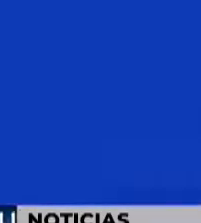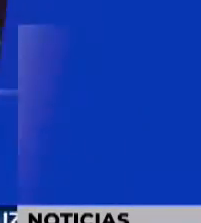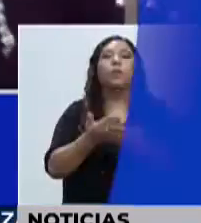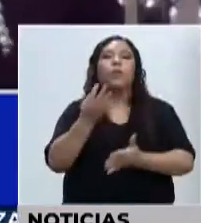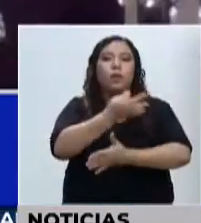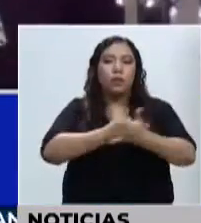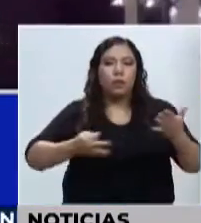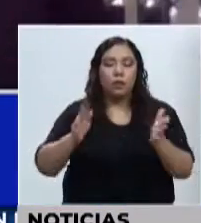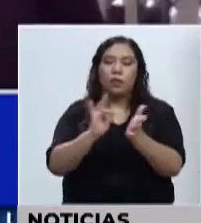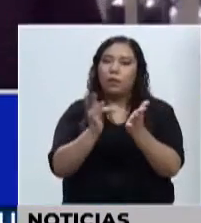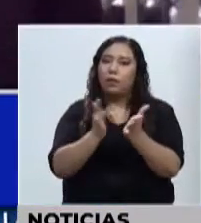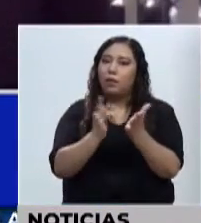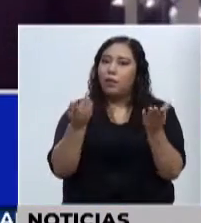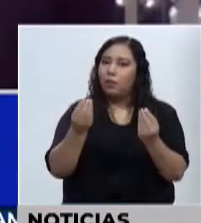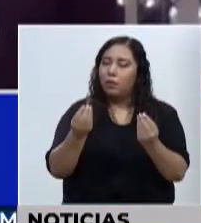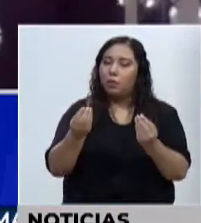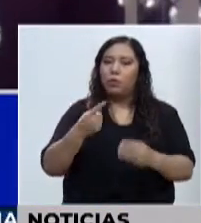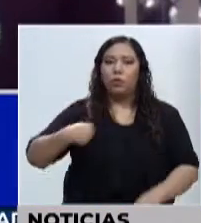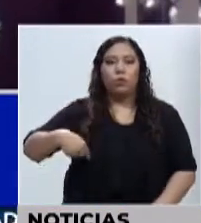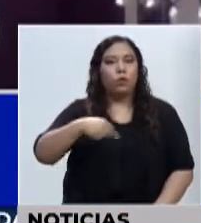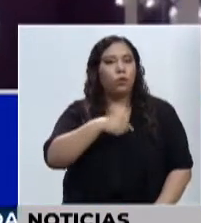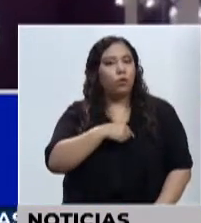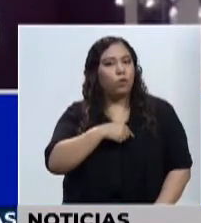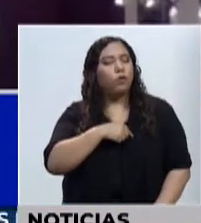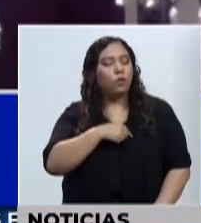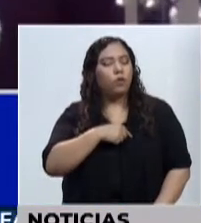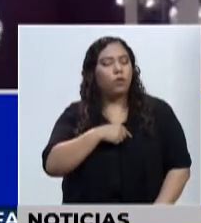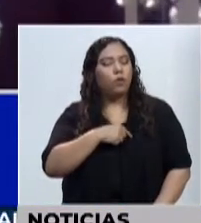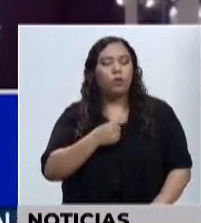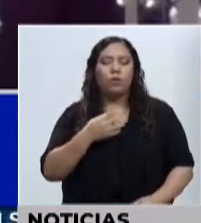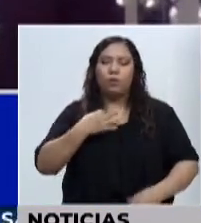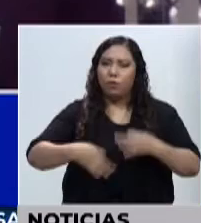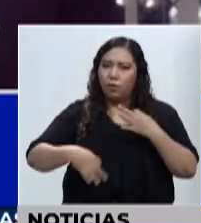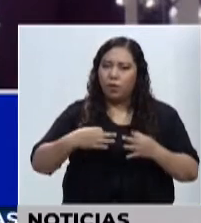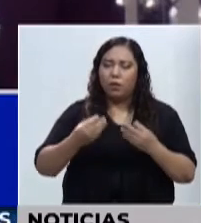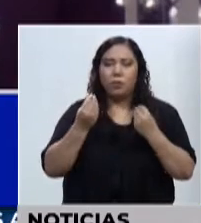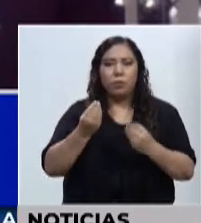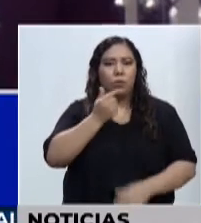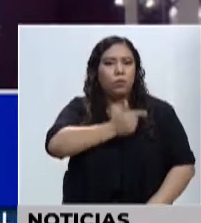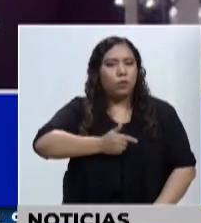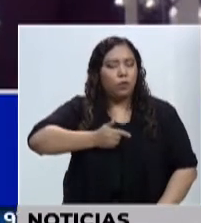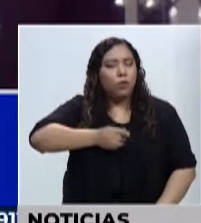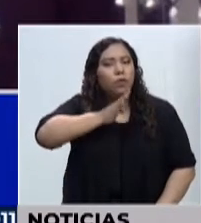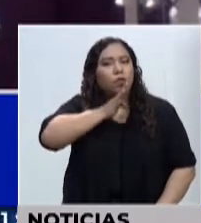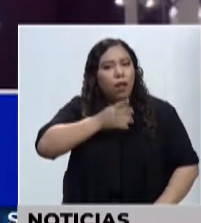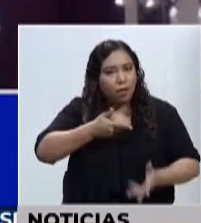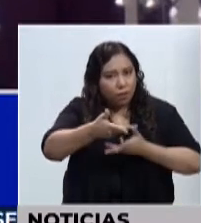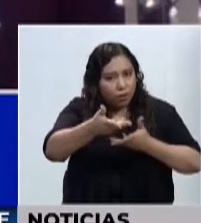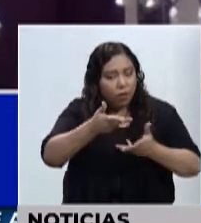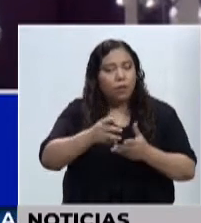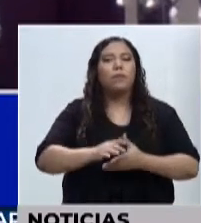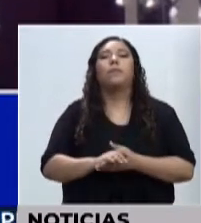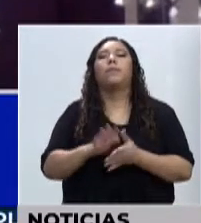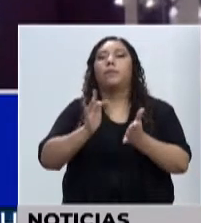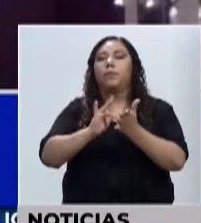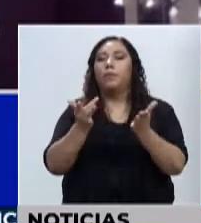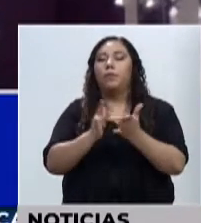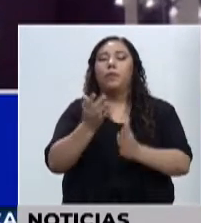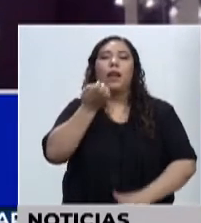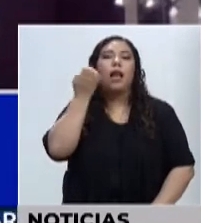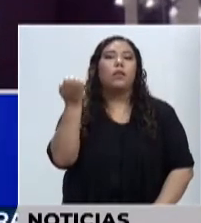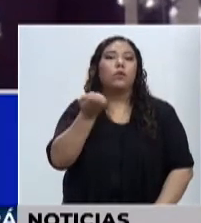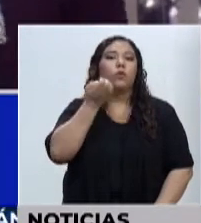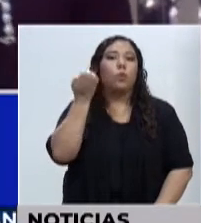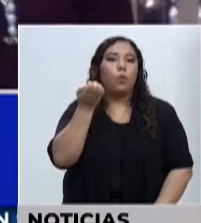Muchísimas gracias, el placer es para nosotros y pues agradecidos con la oportunidad que nos dan para poder conversar sobre la Escuela de Alta